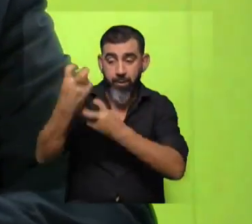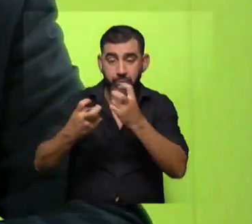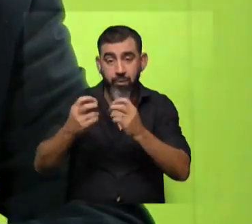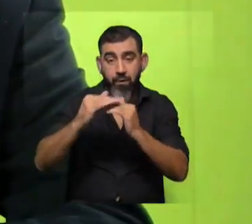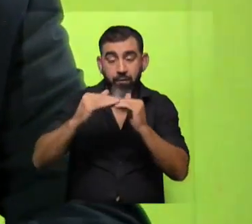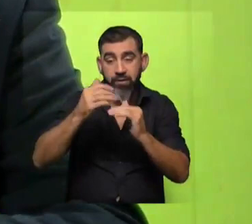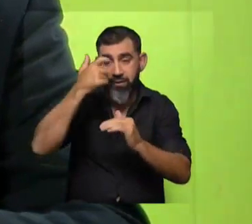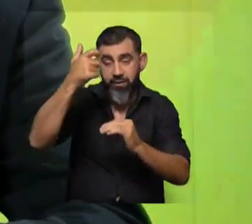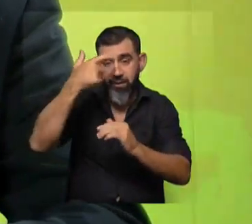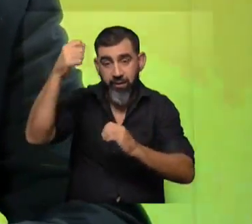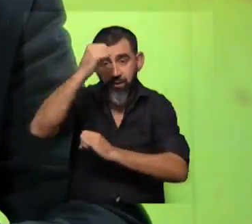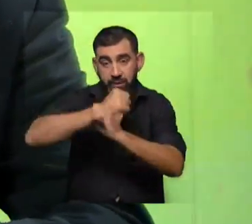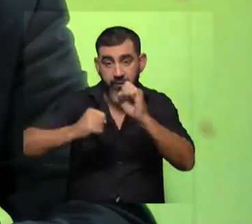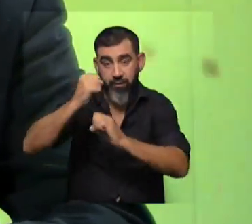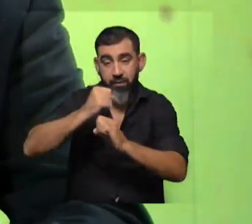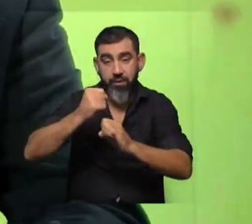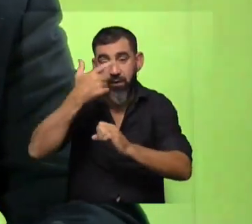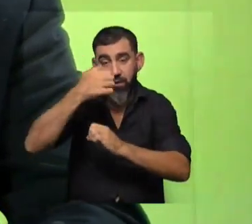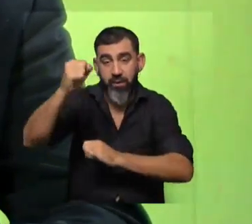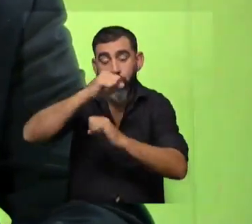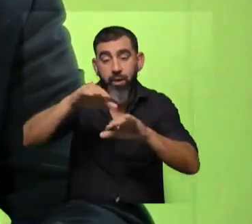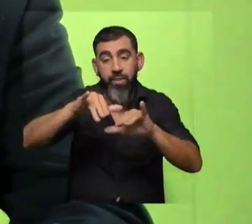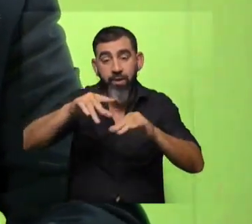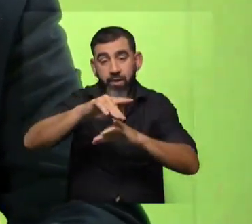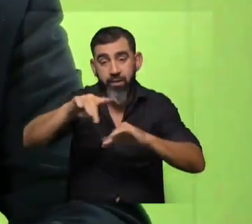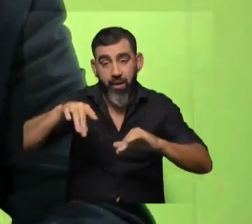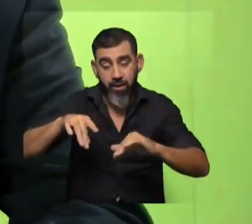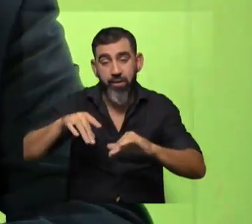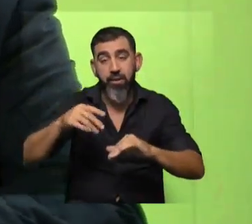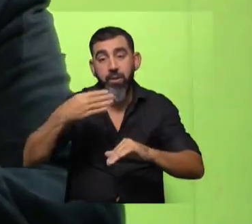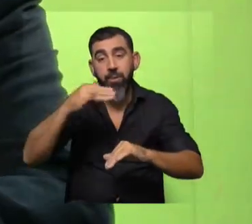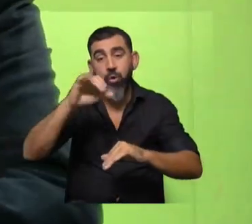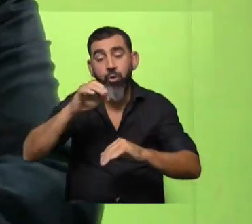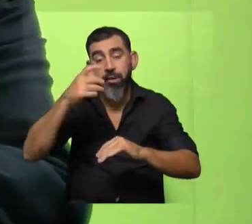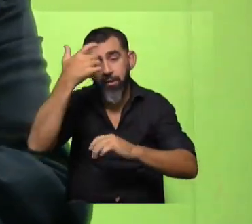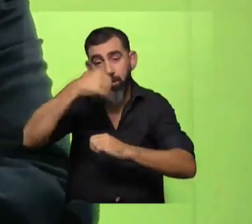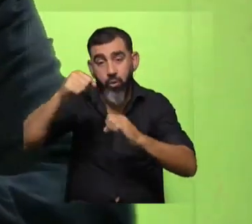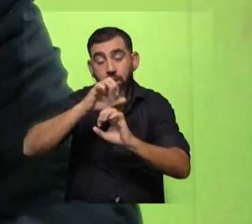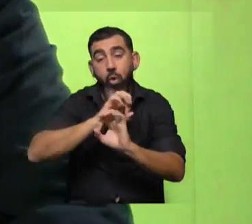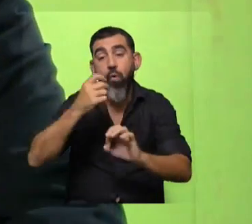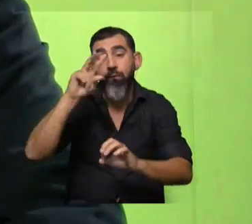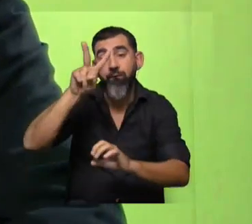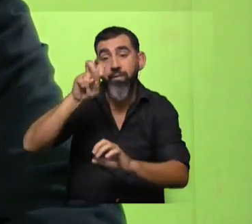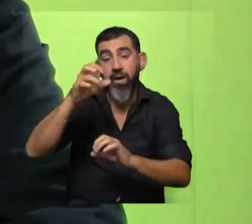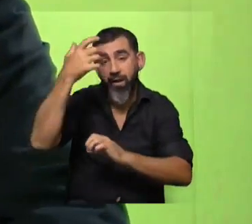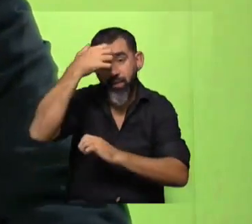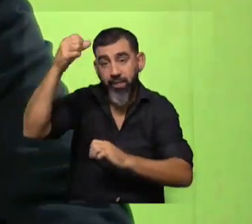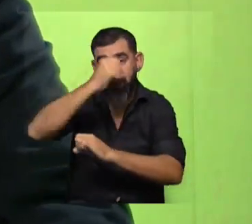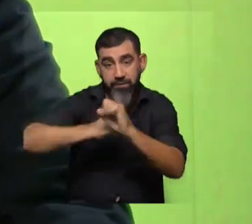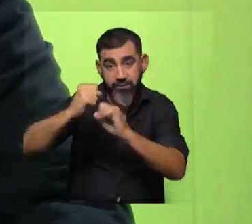base científico tecnológico estamos hablando de tecnologías digitales de biotecnología y de tecnologías verdes este